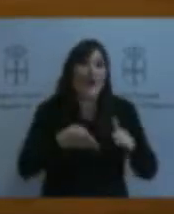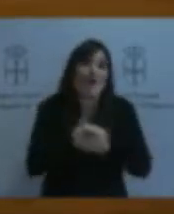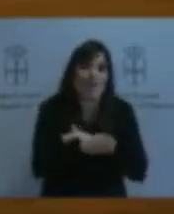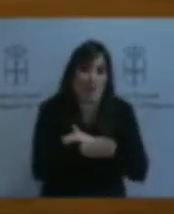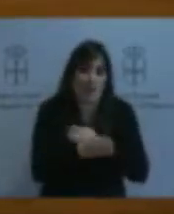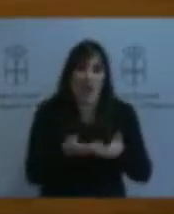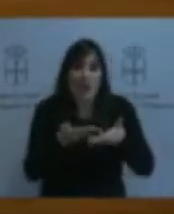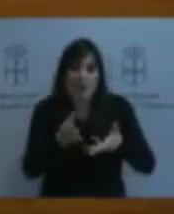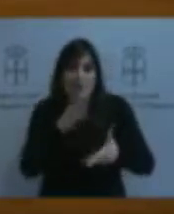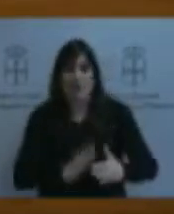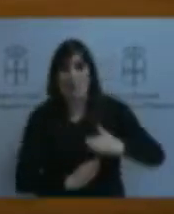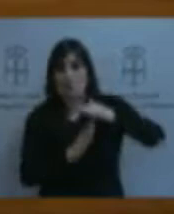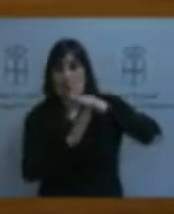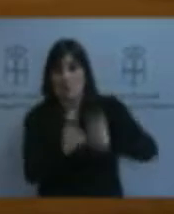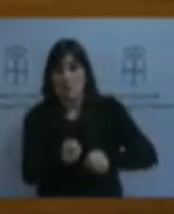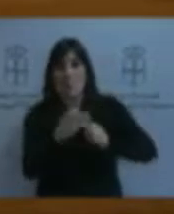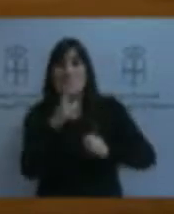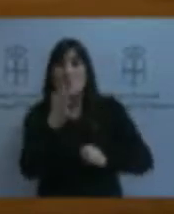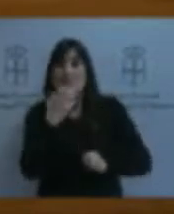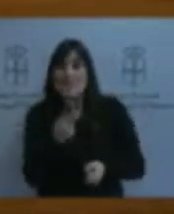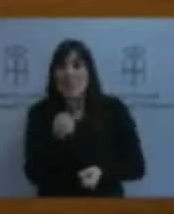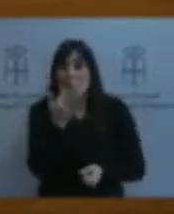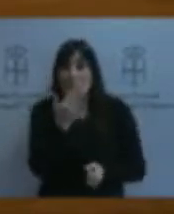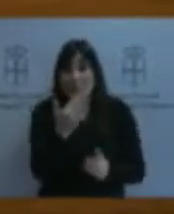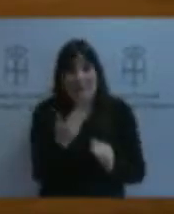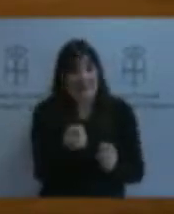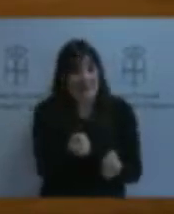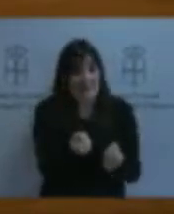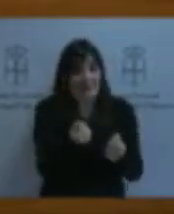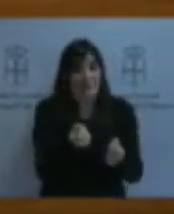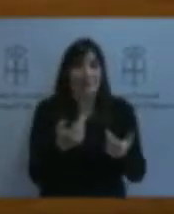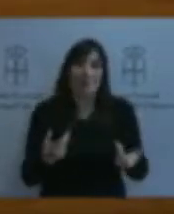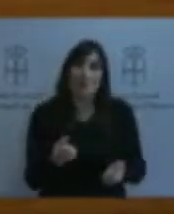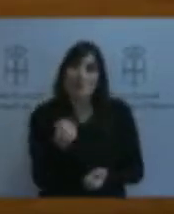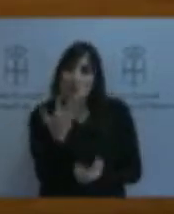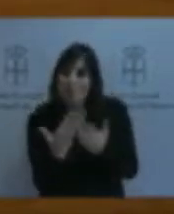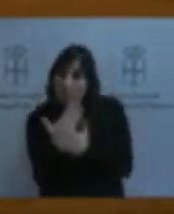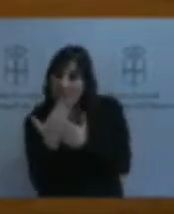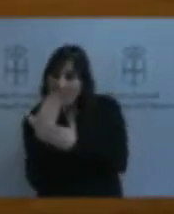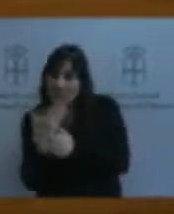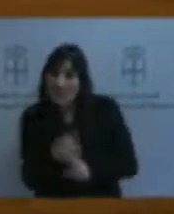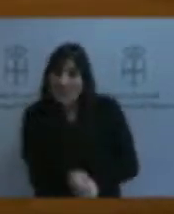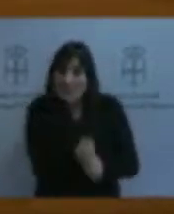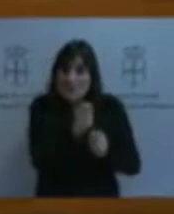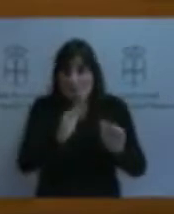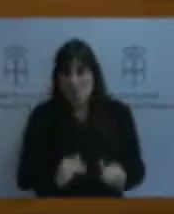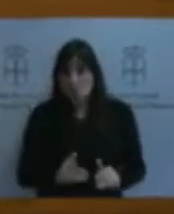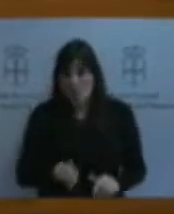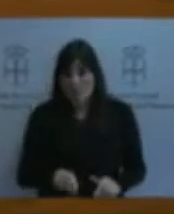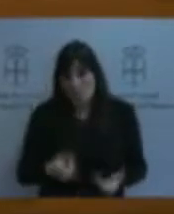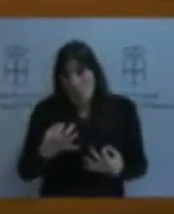son reducidas, lógicamente, el número de días que se va a dedicar a la pesca es menor. Y, entonces, habrá que revisar